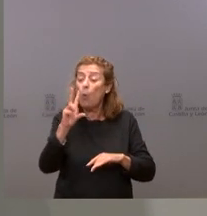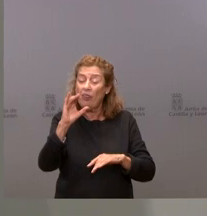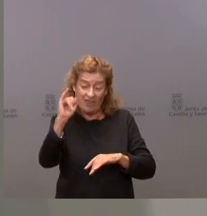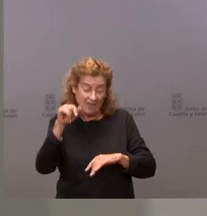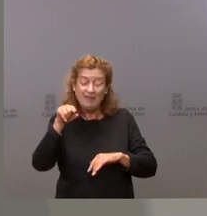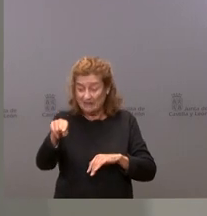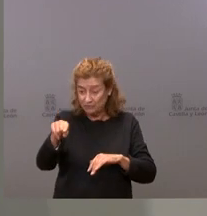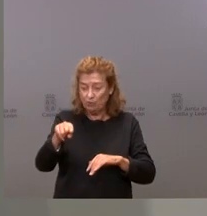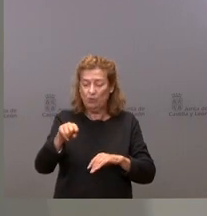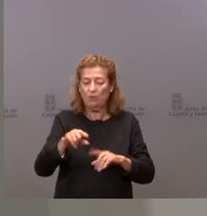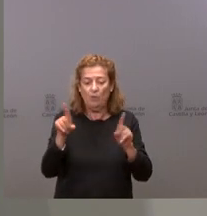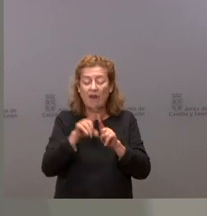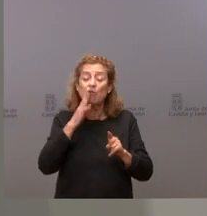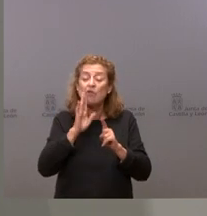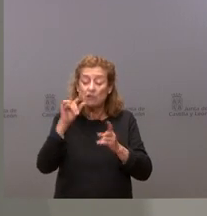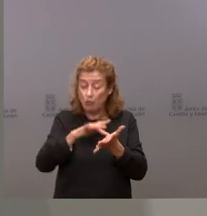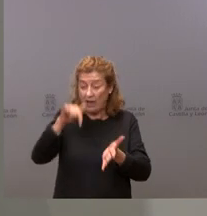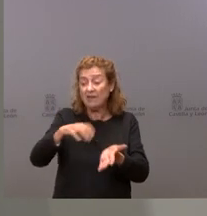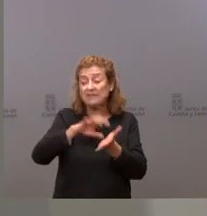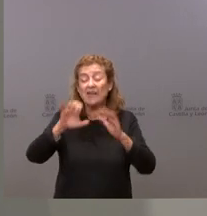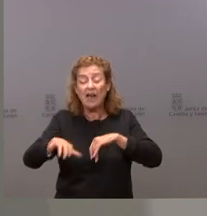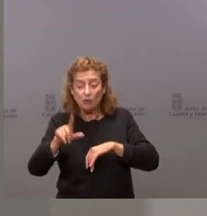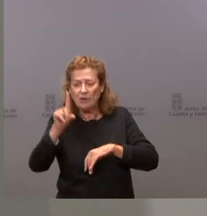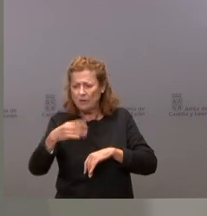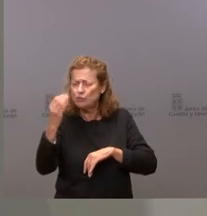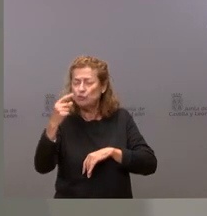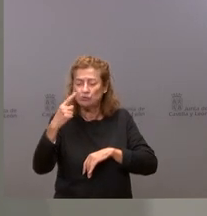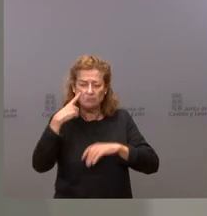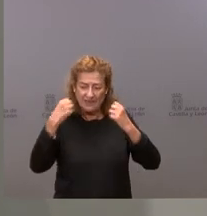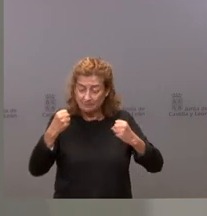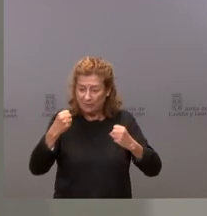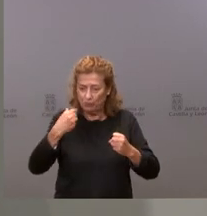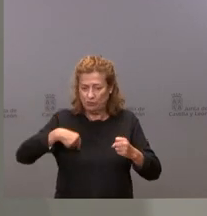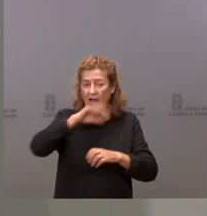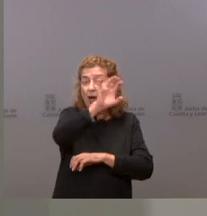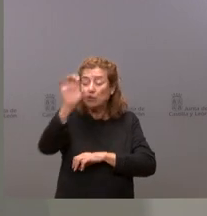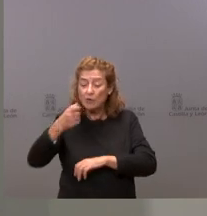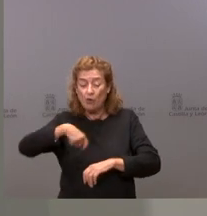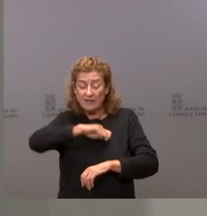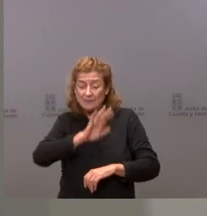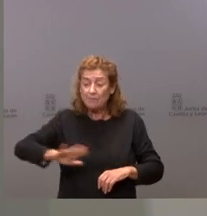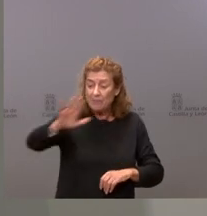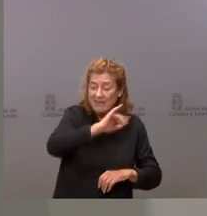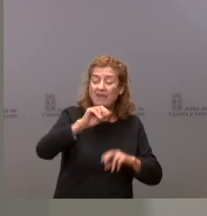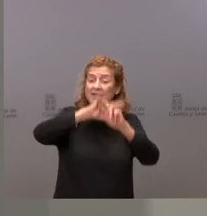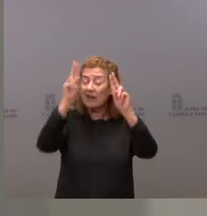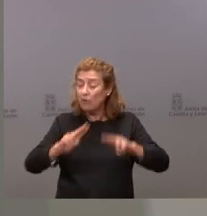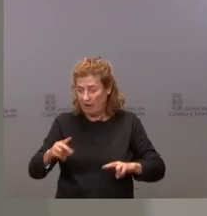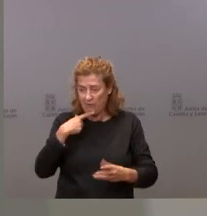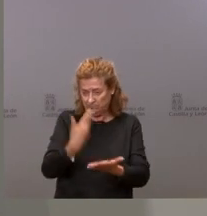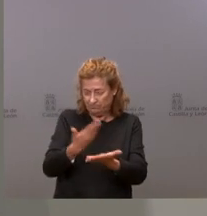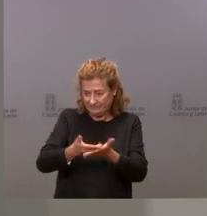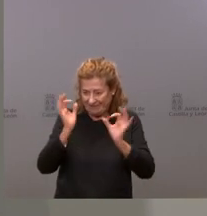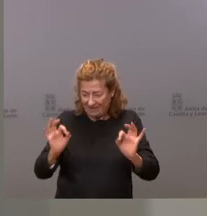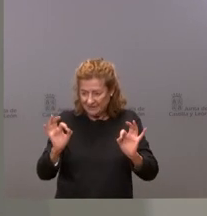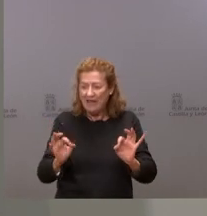pasa en Castilla y León y también muchos expertos de ámbito autonómico nacional e internacional lo certifican, que están